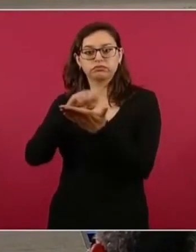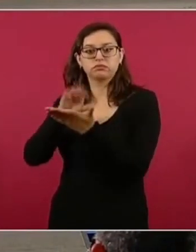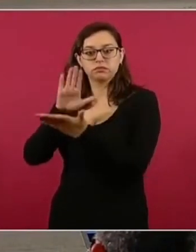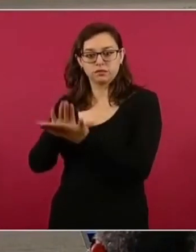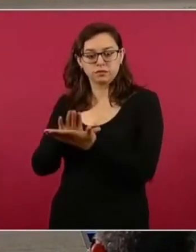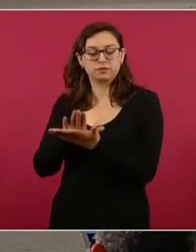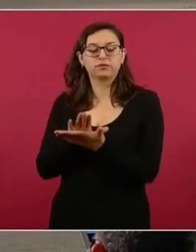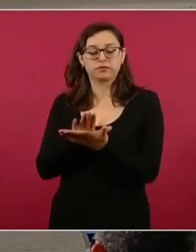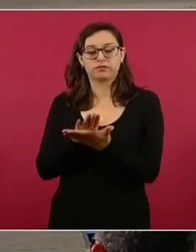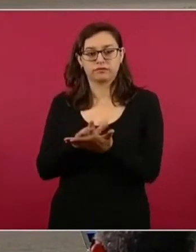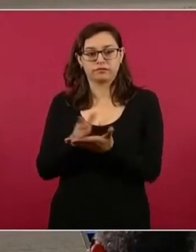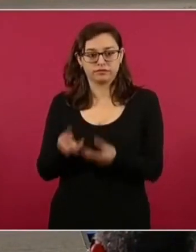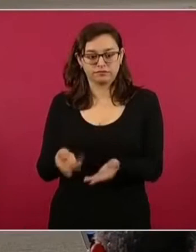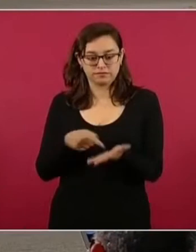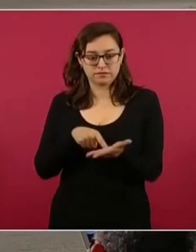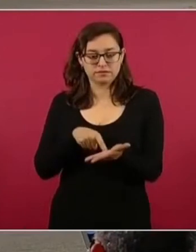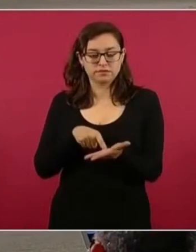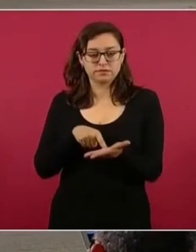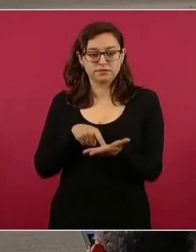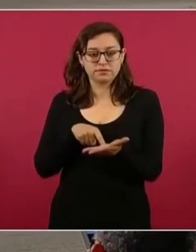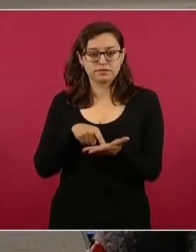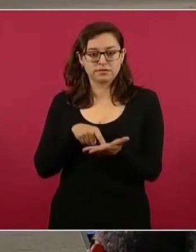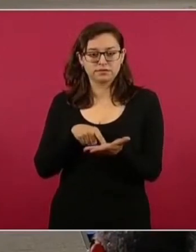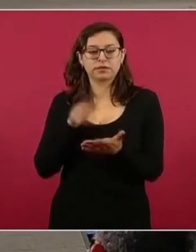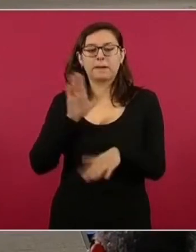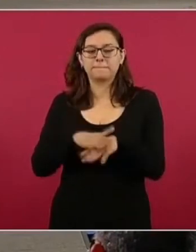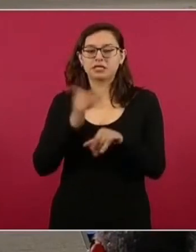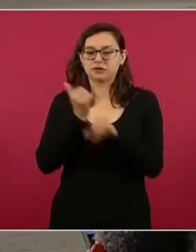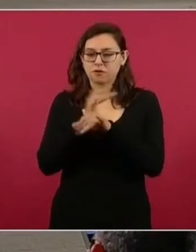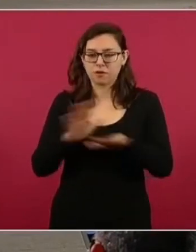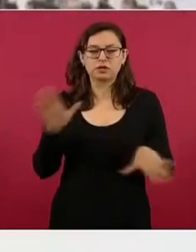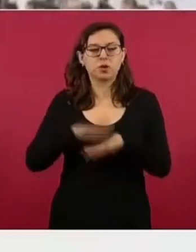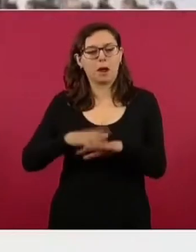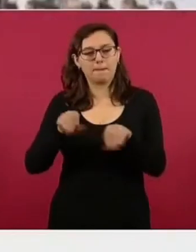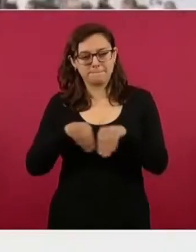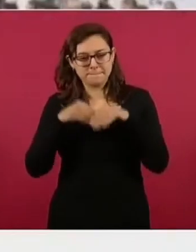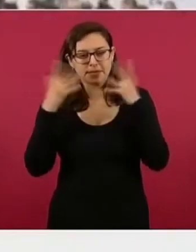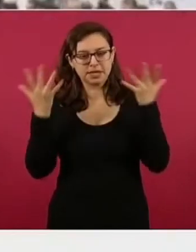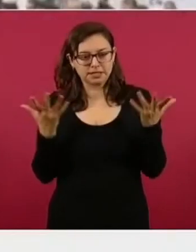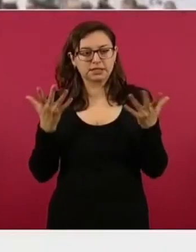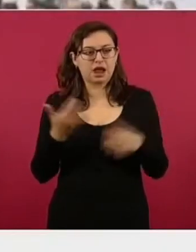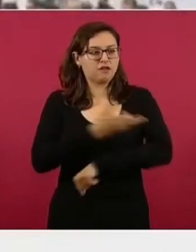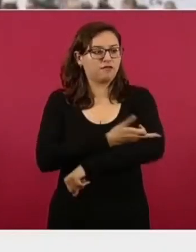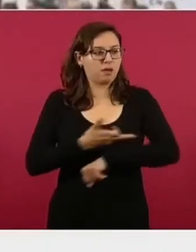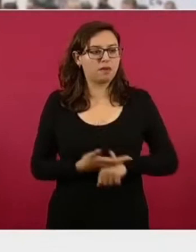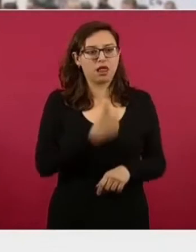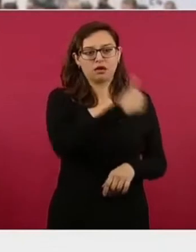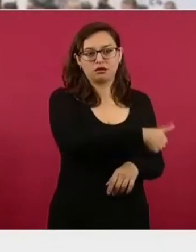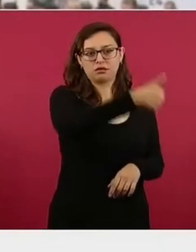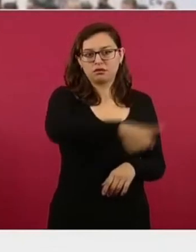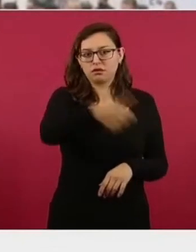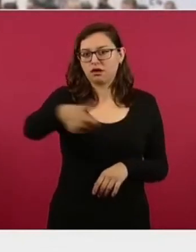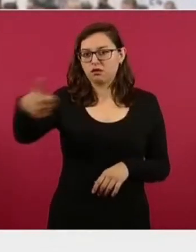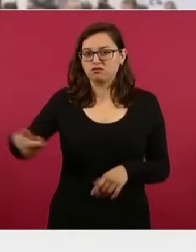más información por familia de